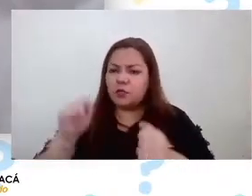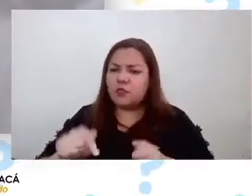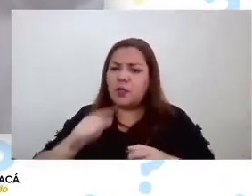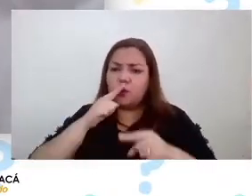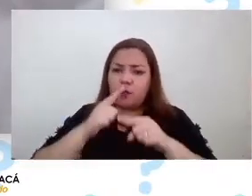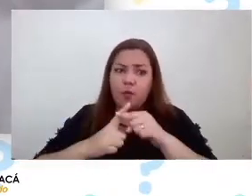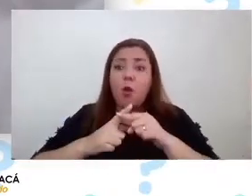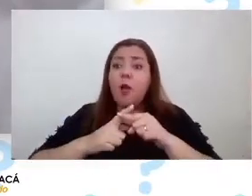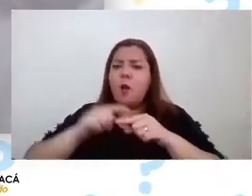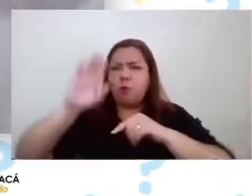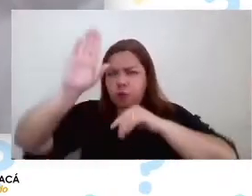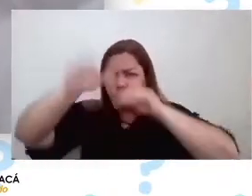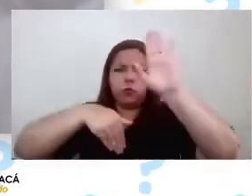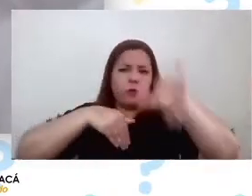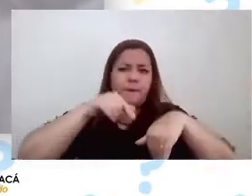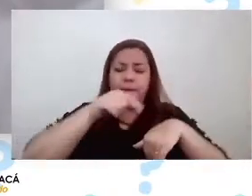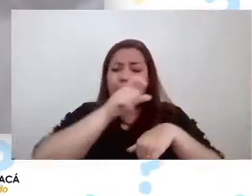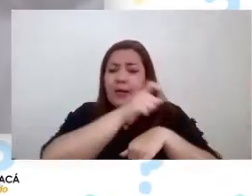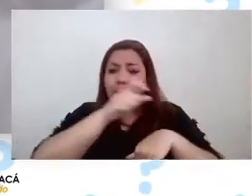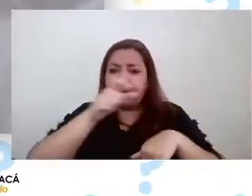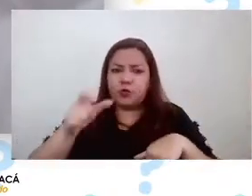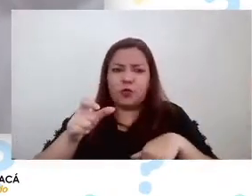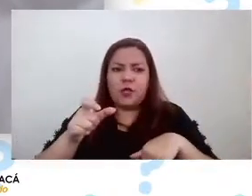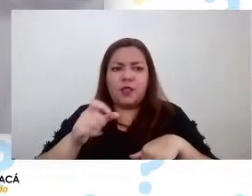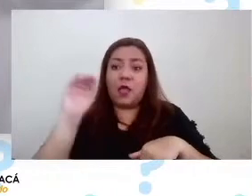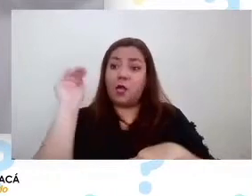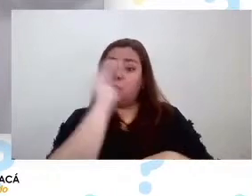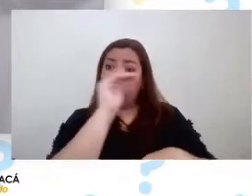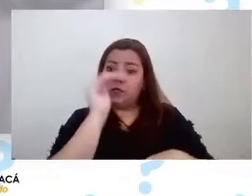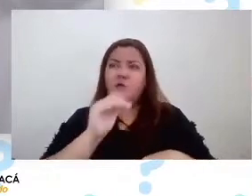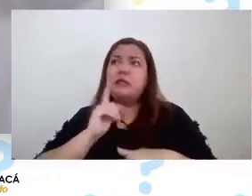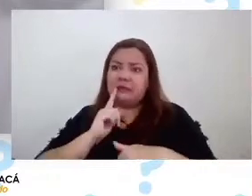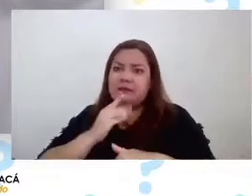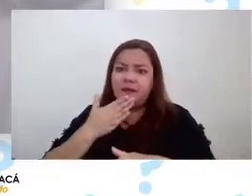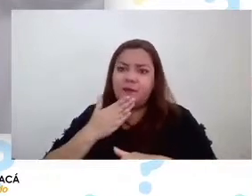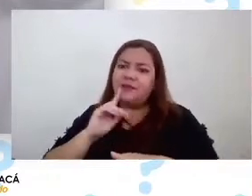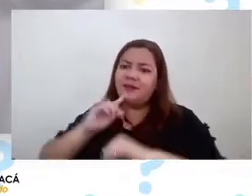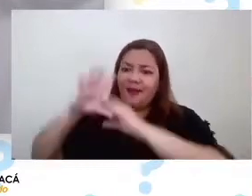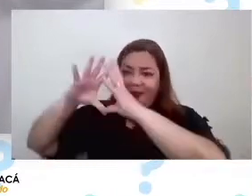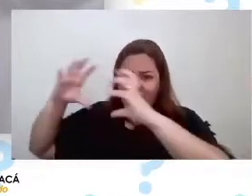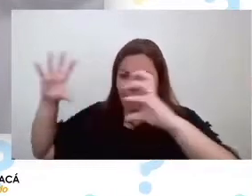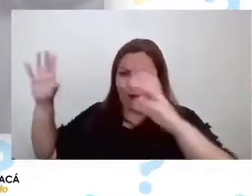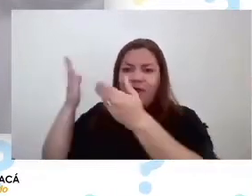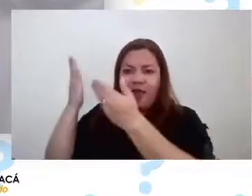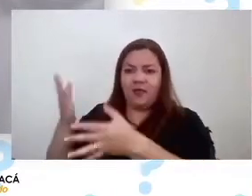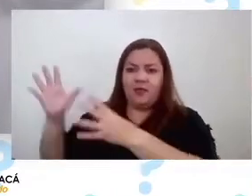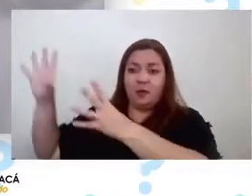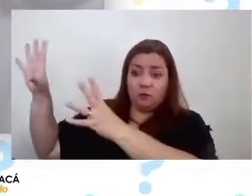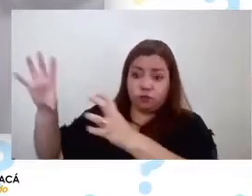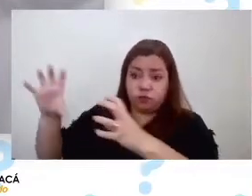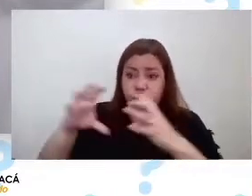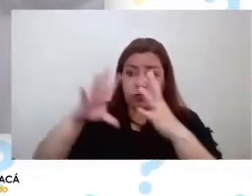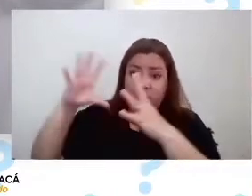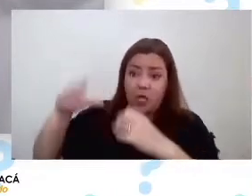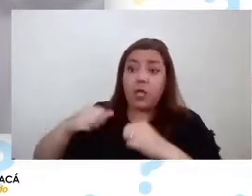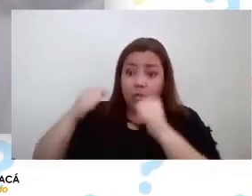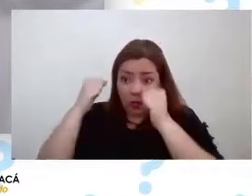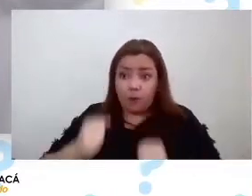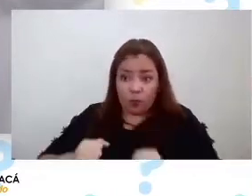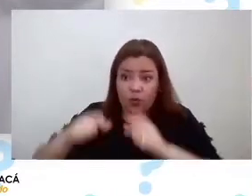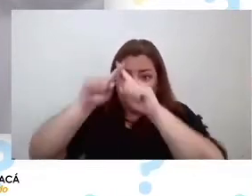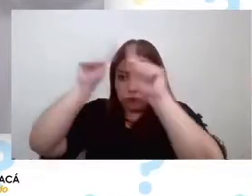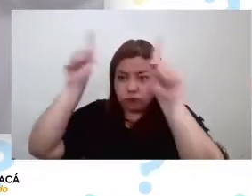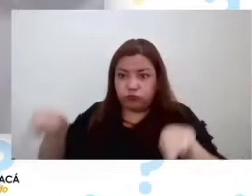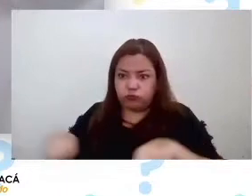auspicio que tienen este recurso hídrico que tienen a la nube ahí consigo en sí misma y que puedan utilizar esta